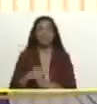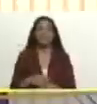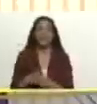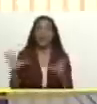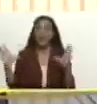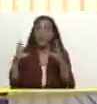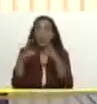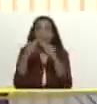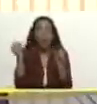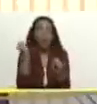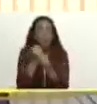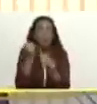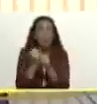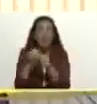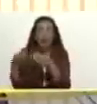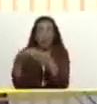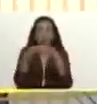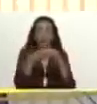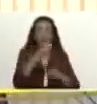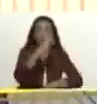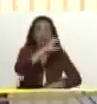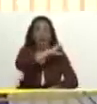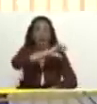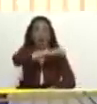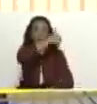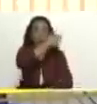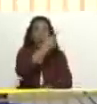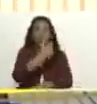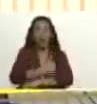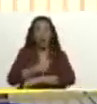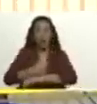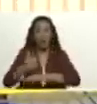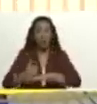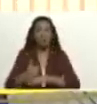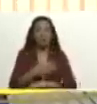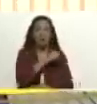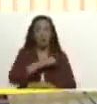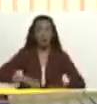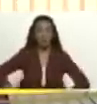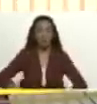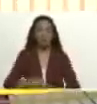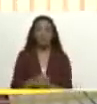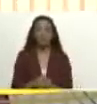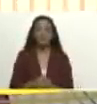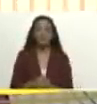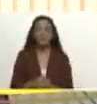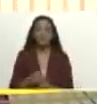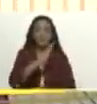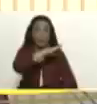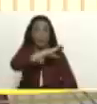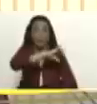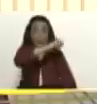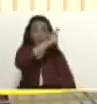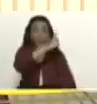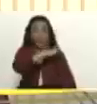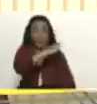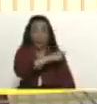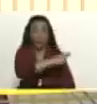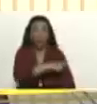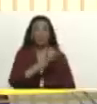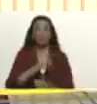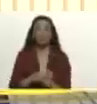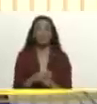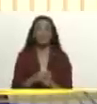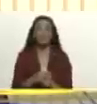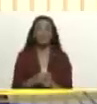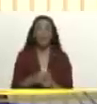todo el equipo, el general Vladimir Padrino López, el almirante Remigio Ceballos,